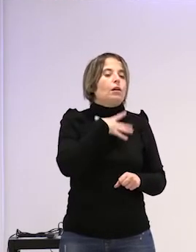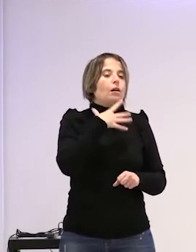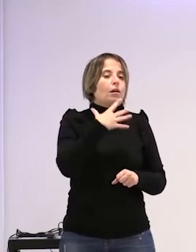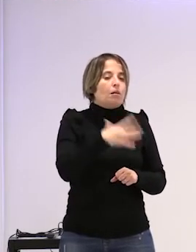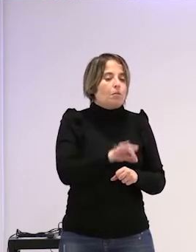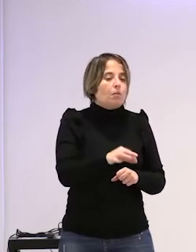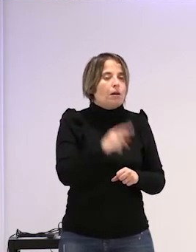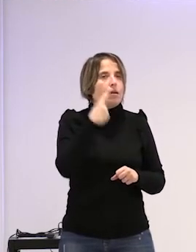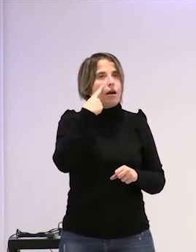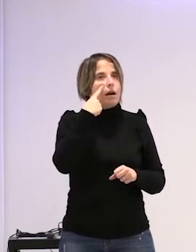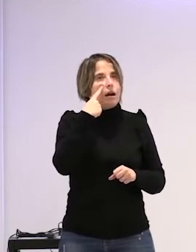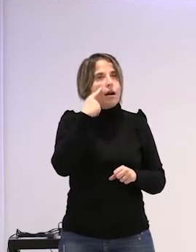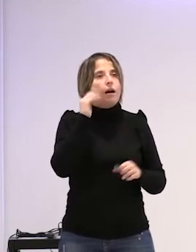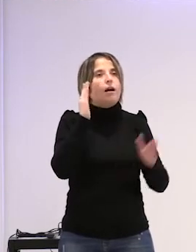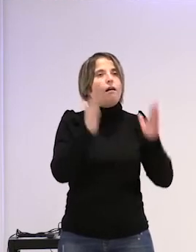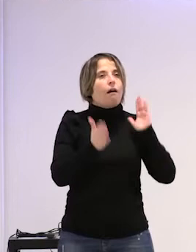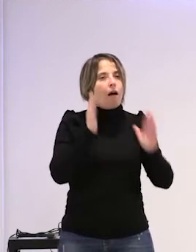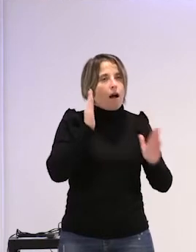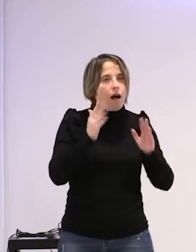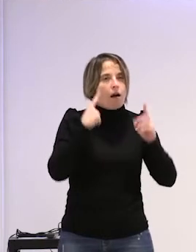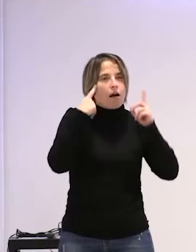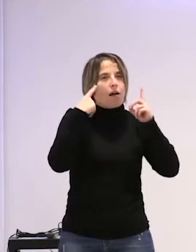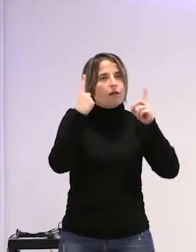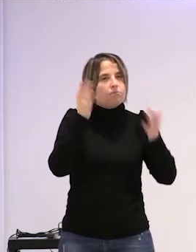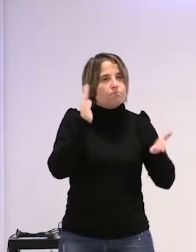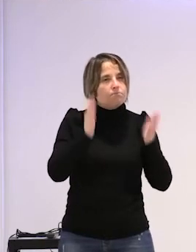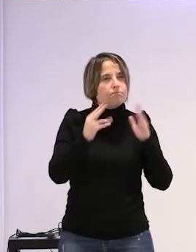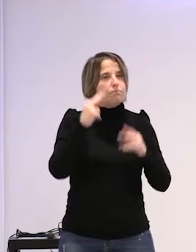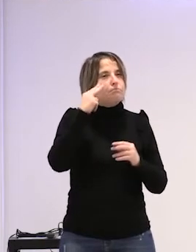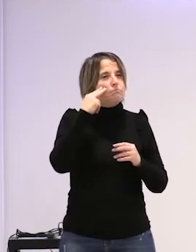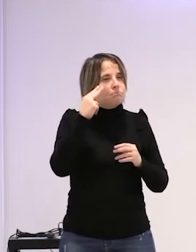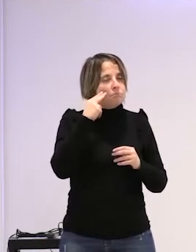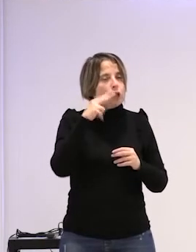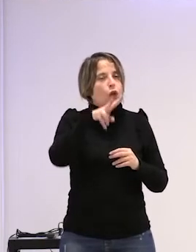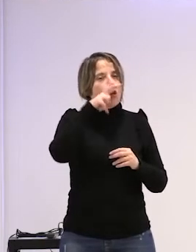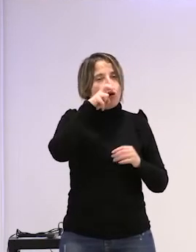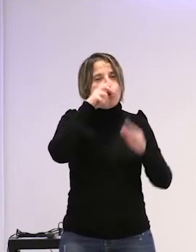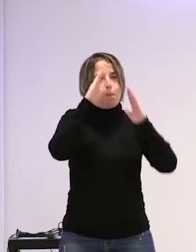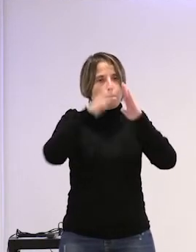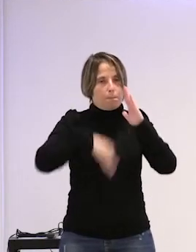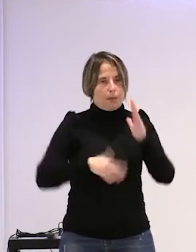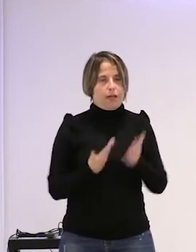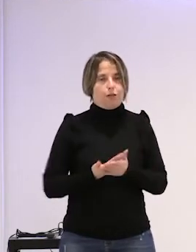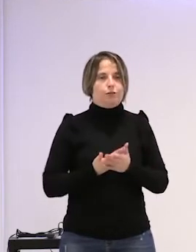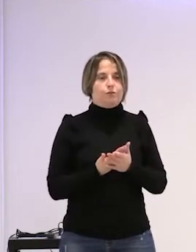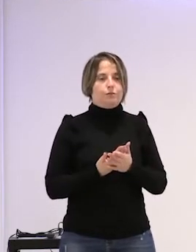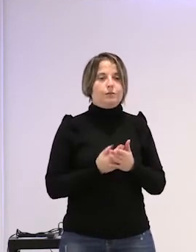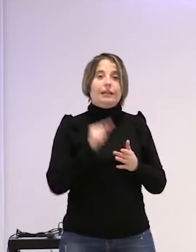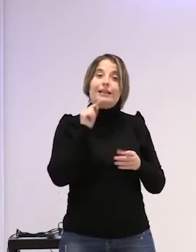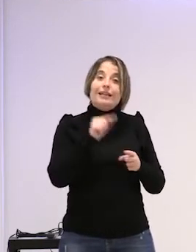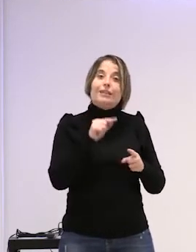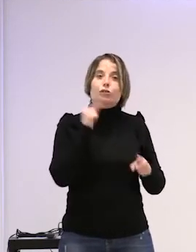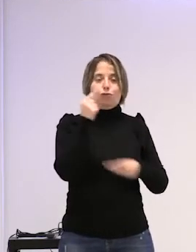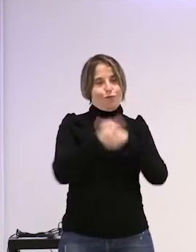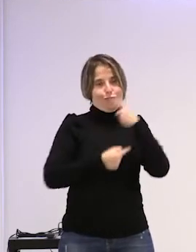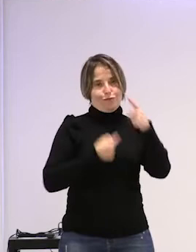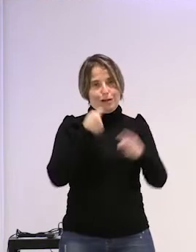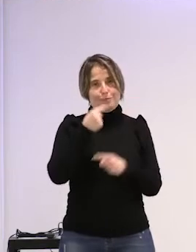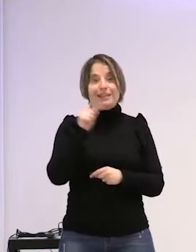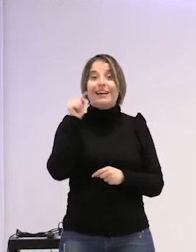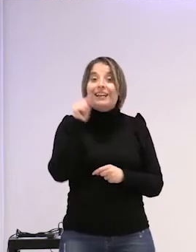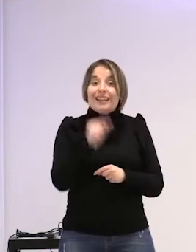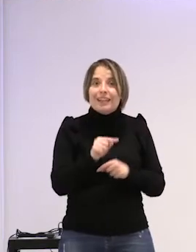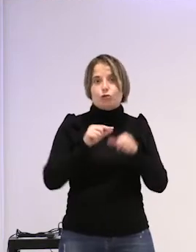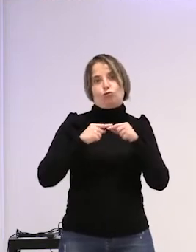tratar a disminuir la fobia a la lavanda bueno tenemos esto en la familia y tenemos que esto hace la